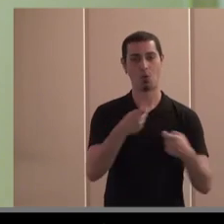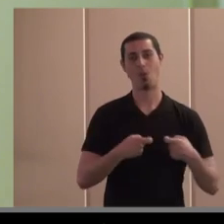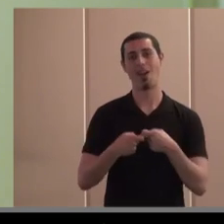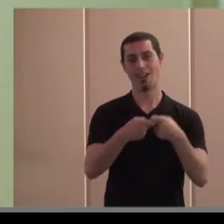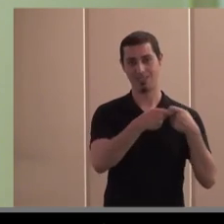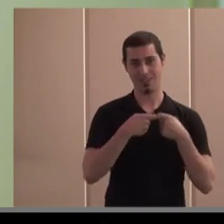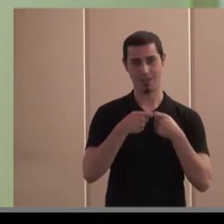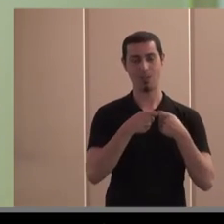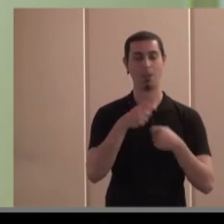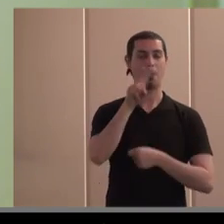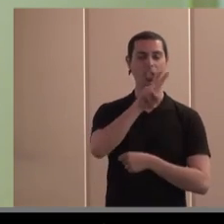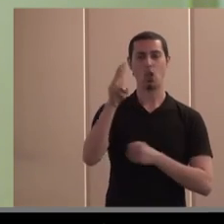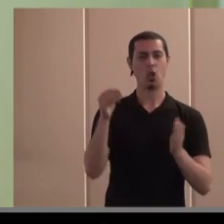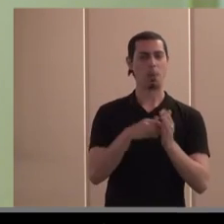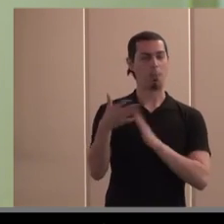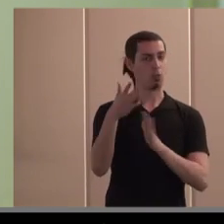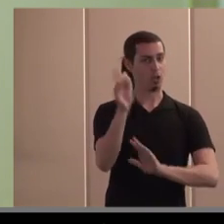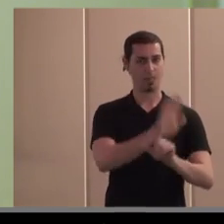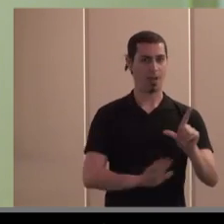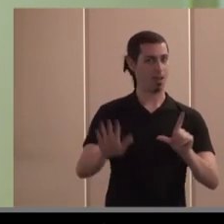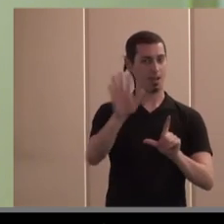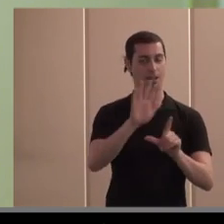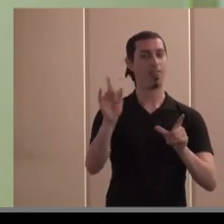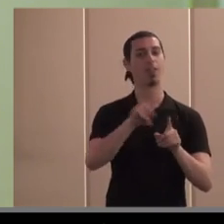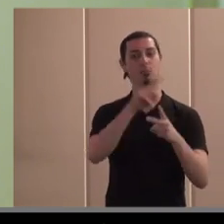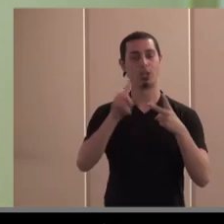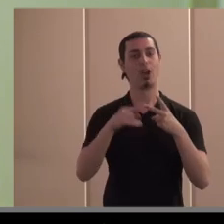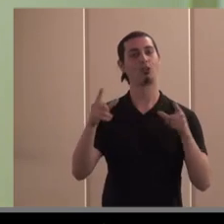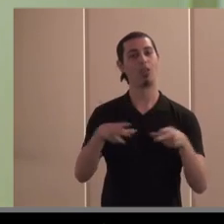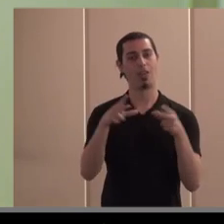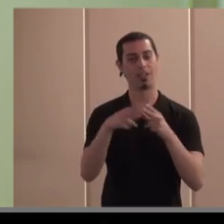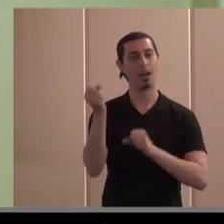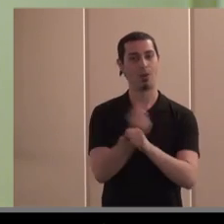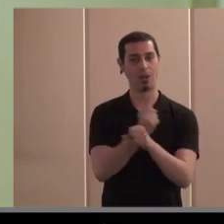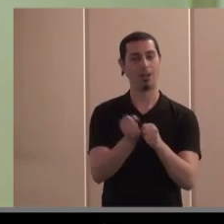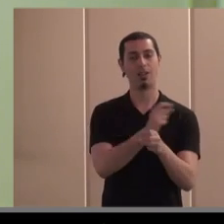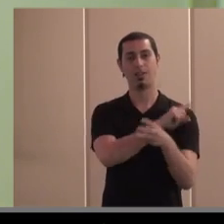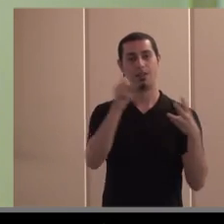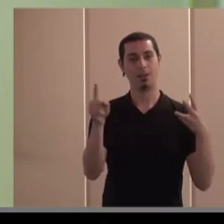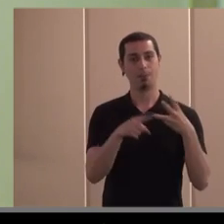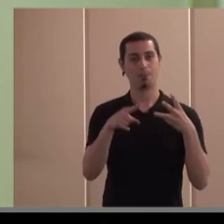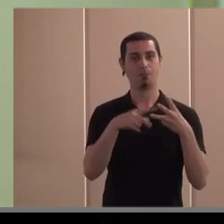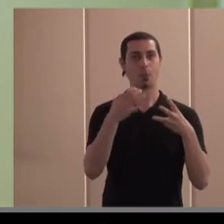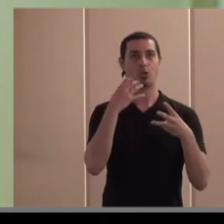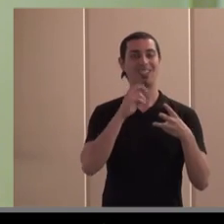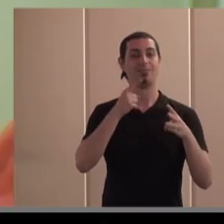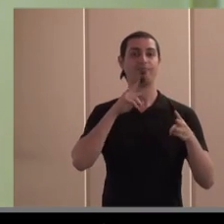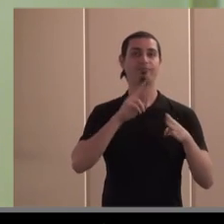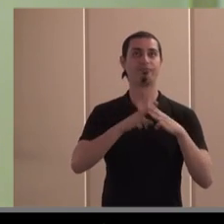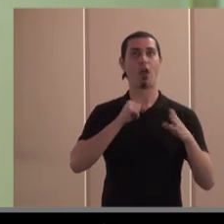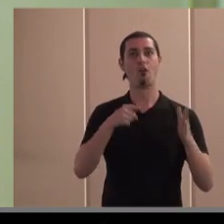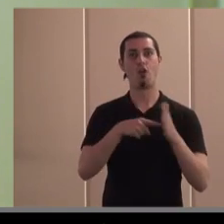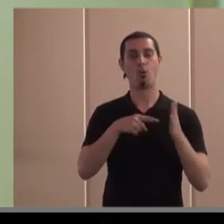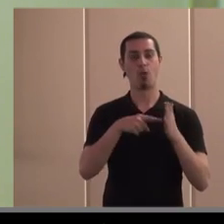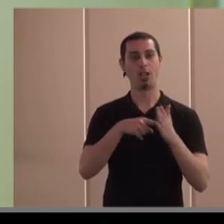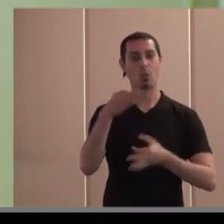que hay en torno a 22.000 en toda España luego están las sociedades laborales y luego ya pues pasamos a otras fórmulas jurídicas que tienen una